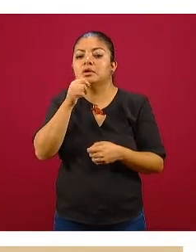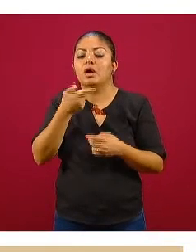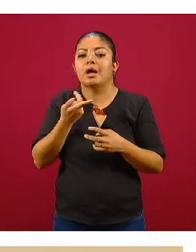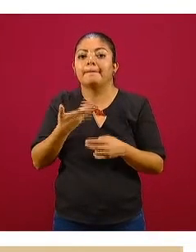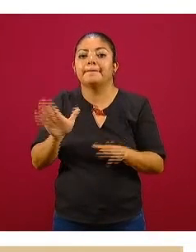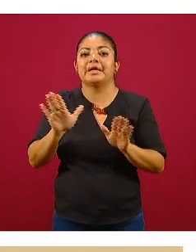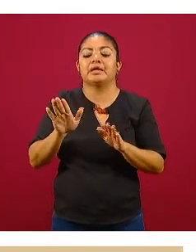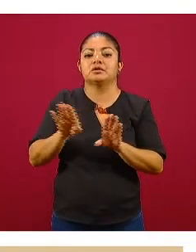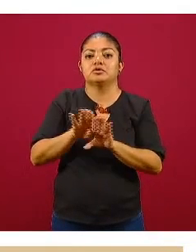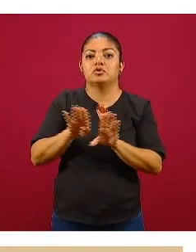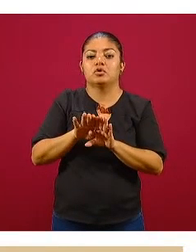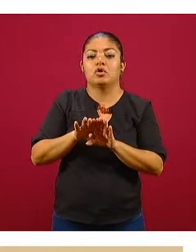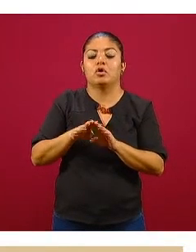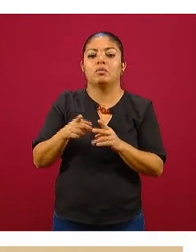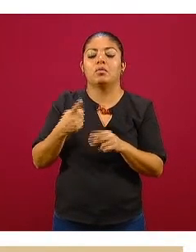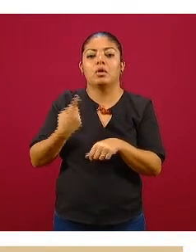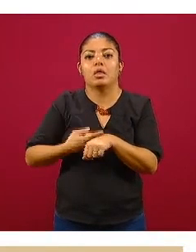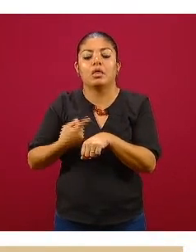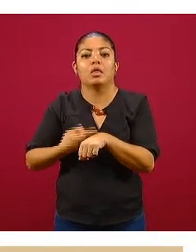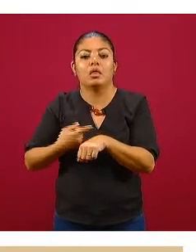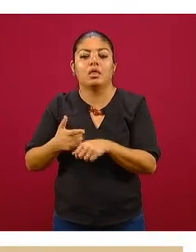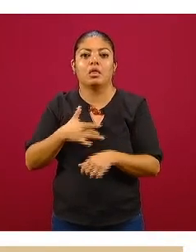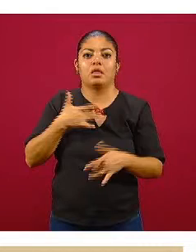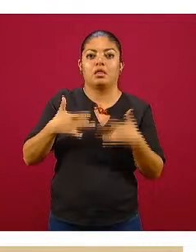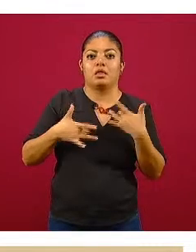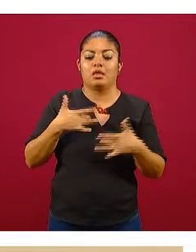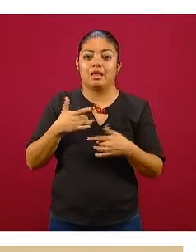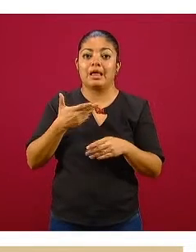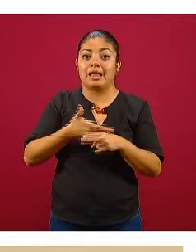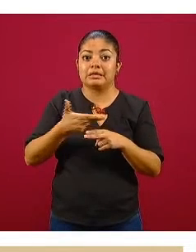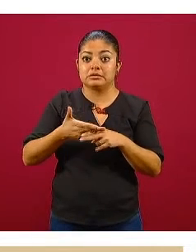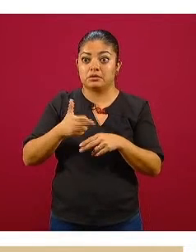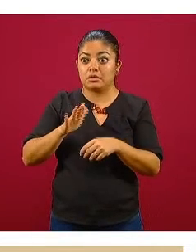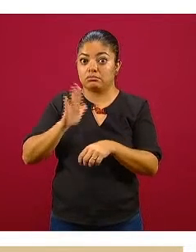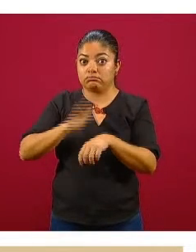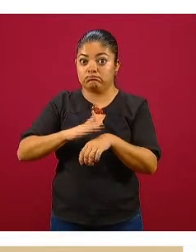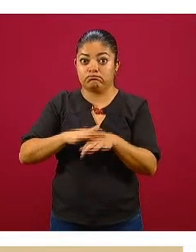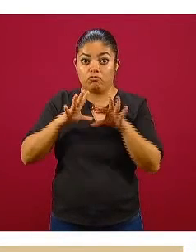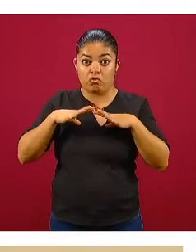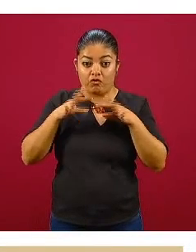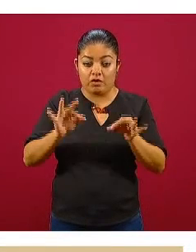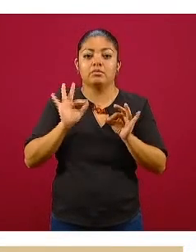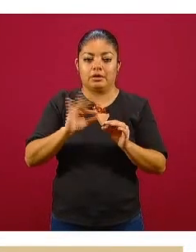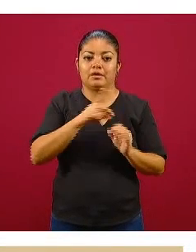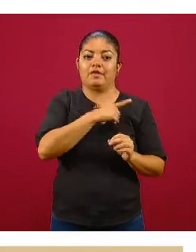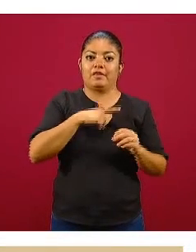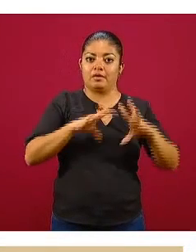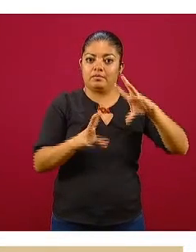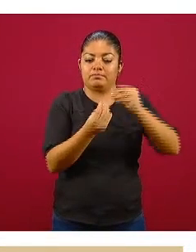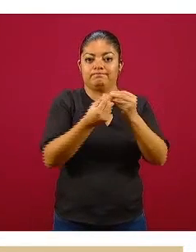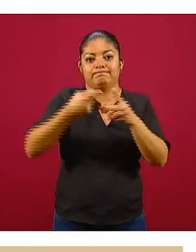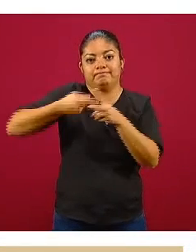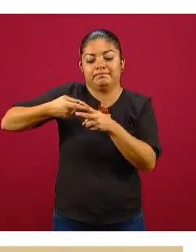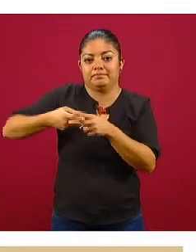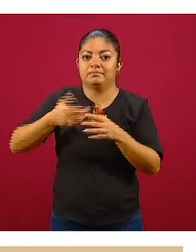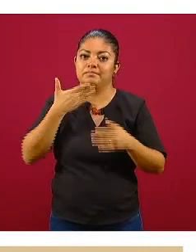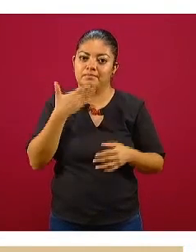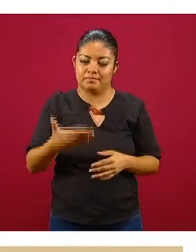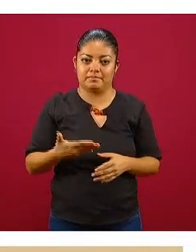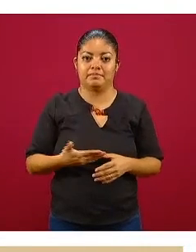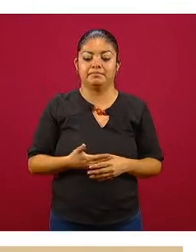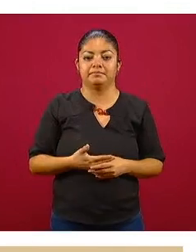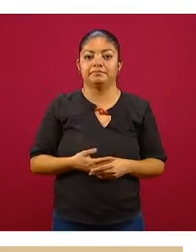servicios de salud como en la confirmación como en la notificación estas son las tres etapas de las que proviene un registro de casos